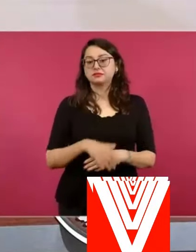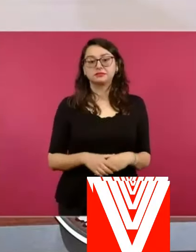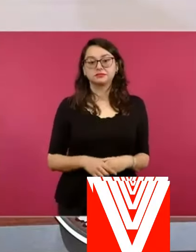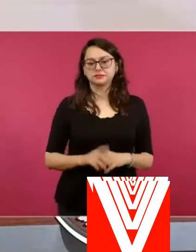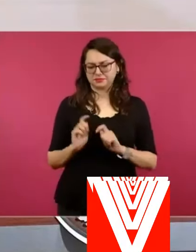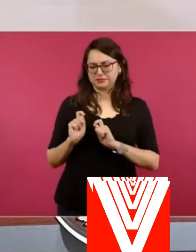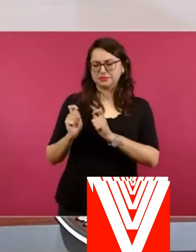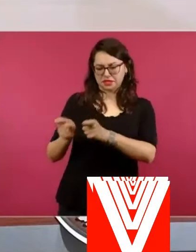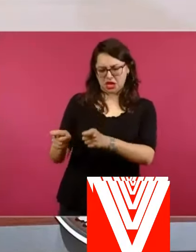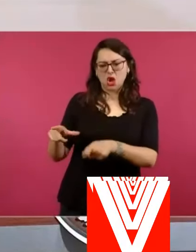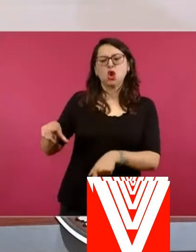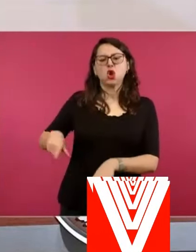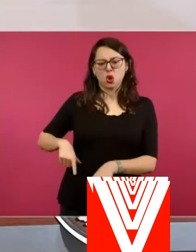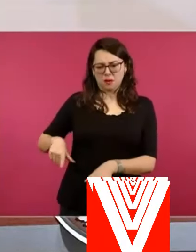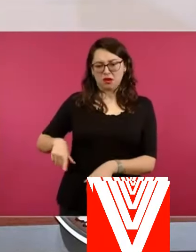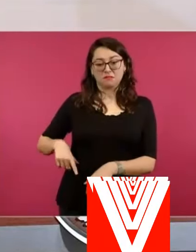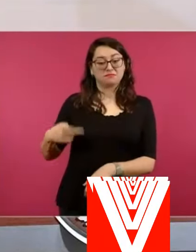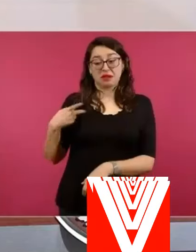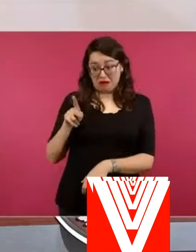lamentable y es una buena persona.